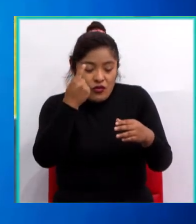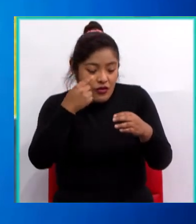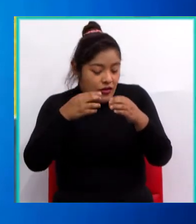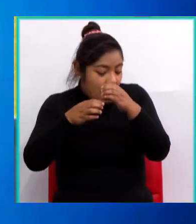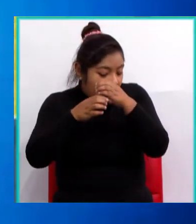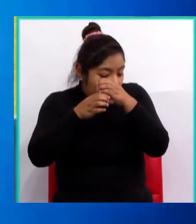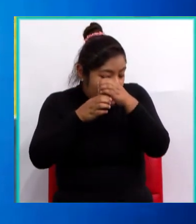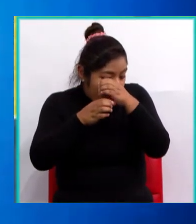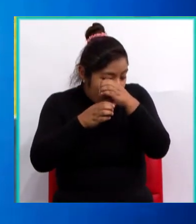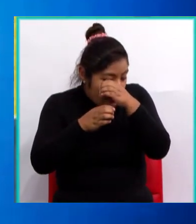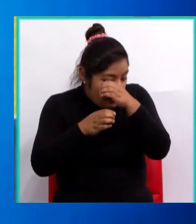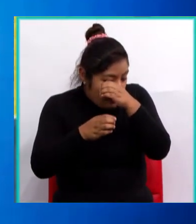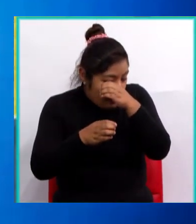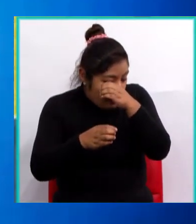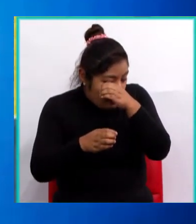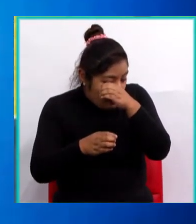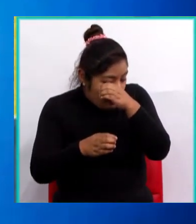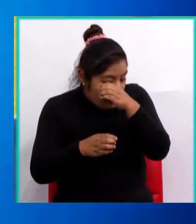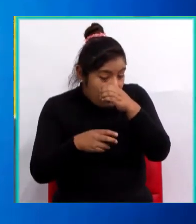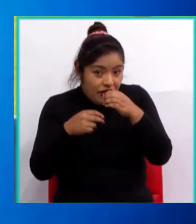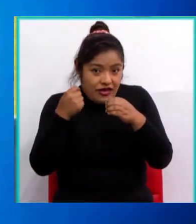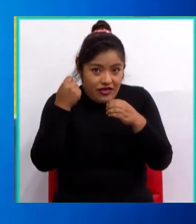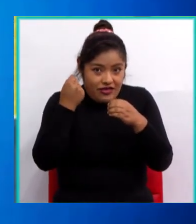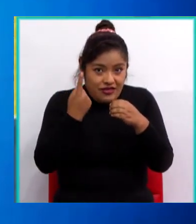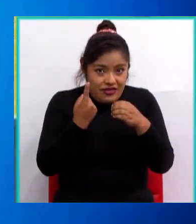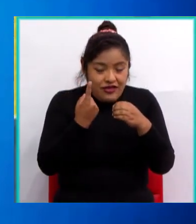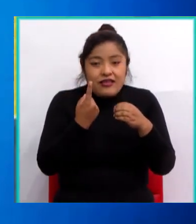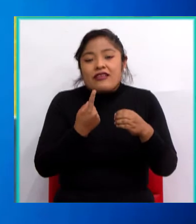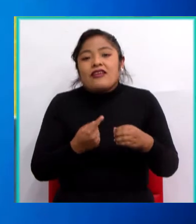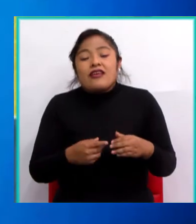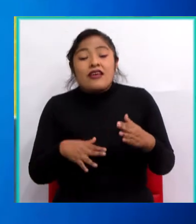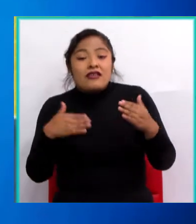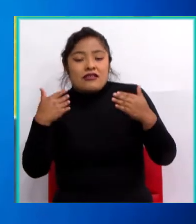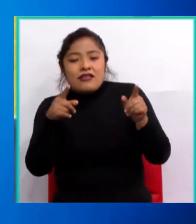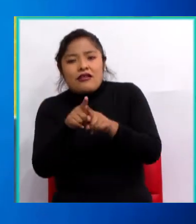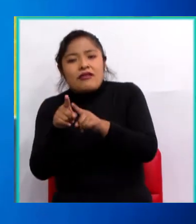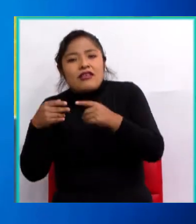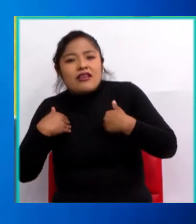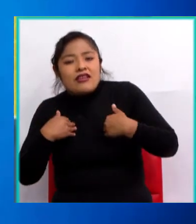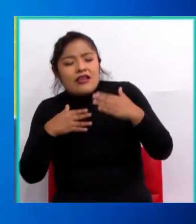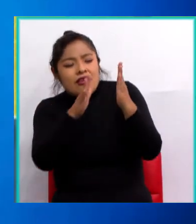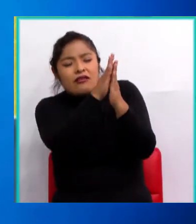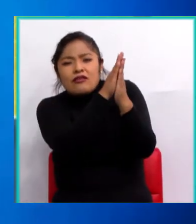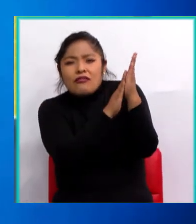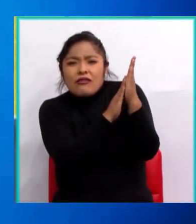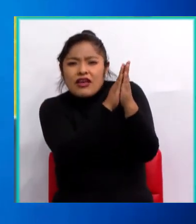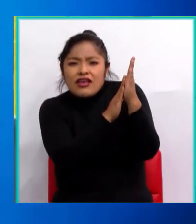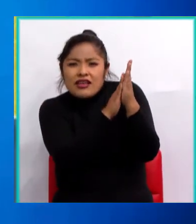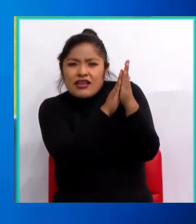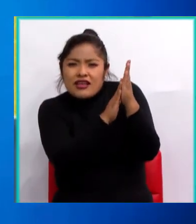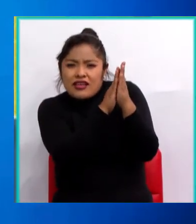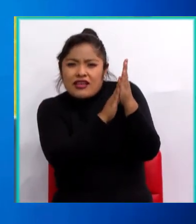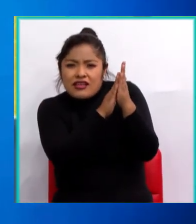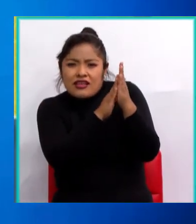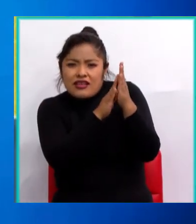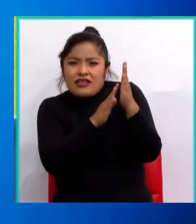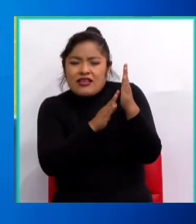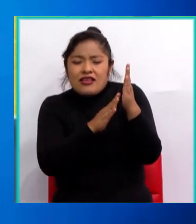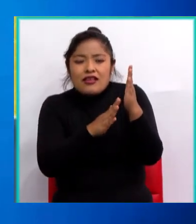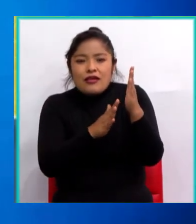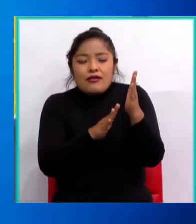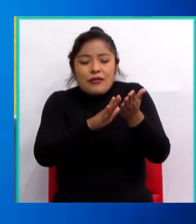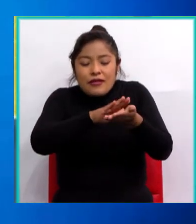es el microscopio. Ahora, esta tiene paredes que están formadas por una capa endotelial plana.